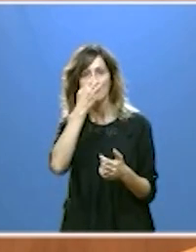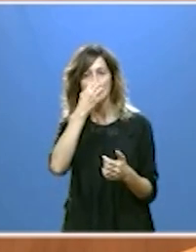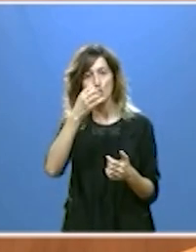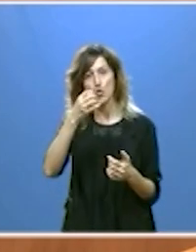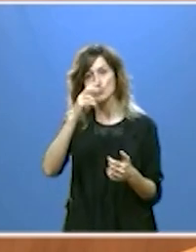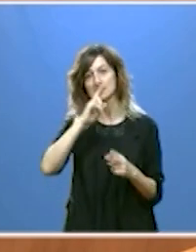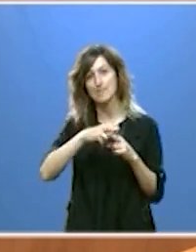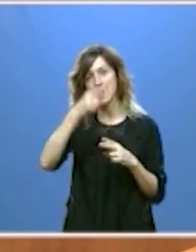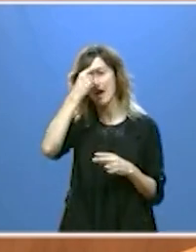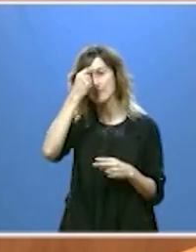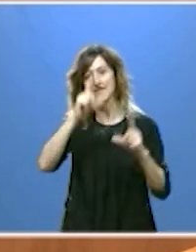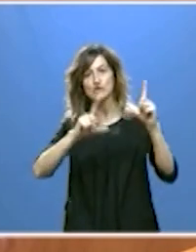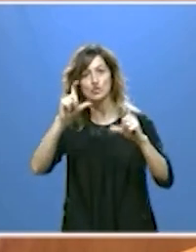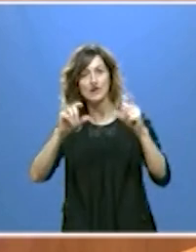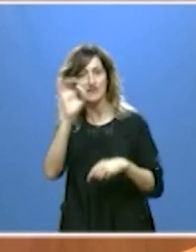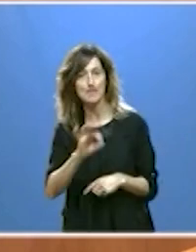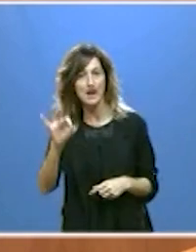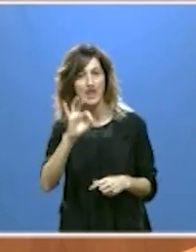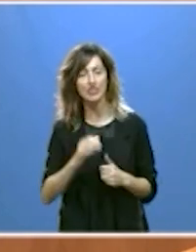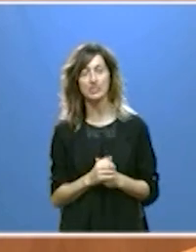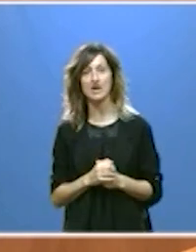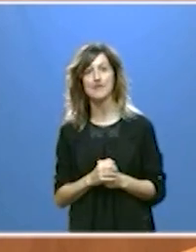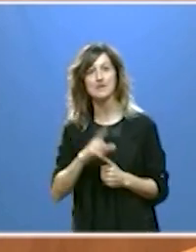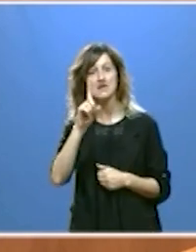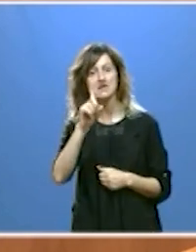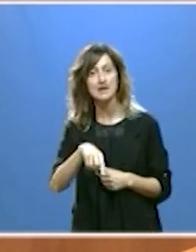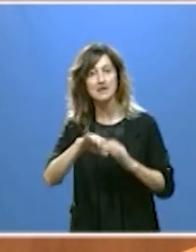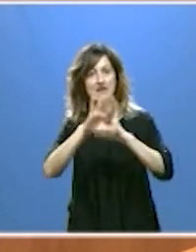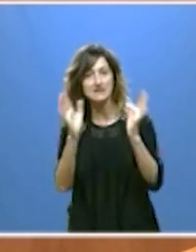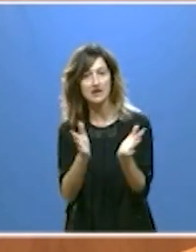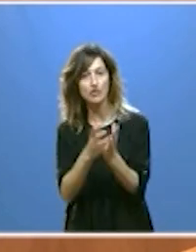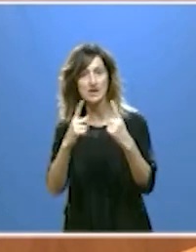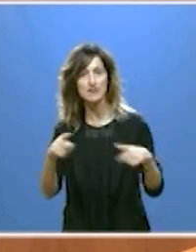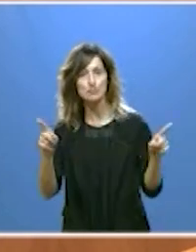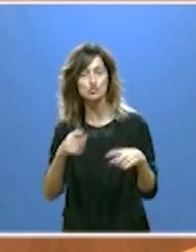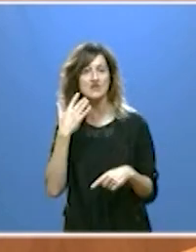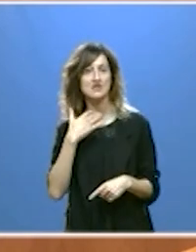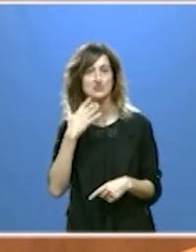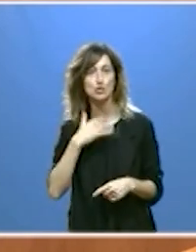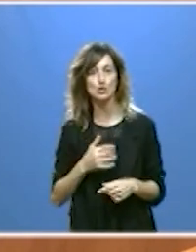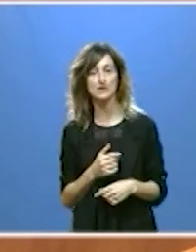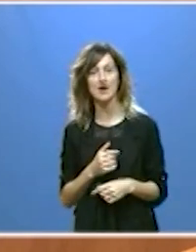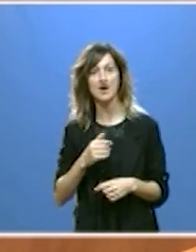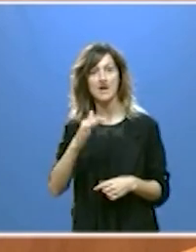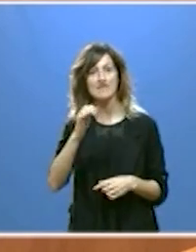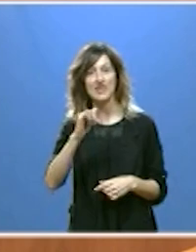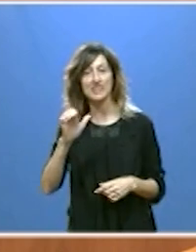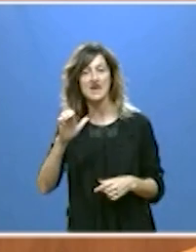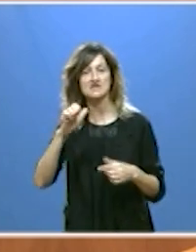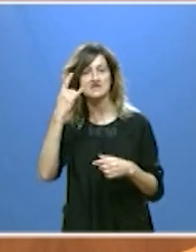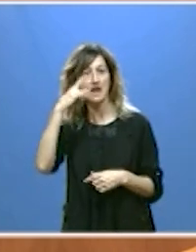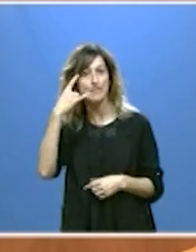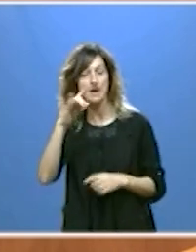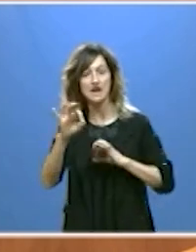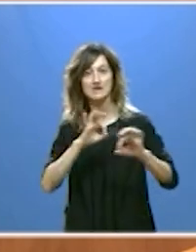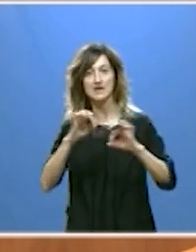el de fotografía en Palencia también el internacional de música en Soria el fácil en Salamanca el de